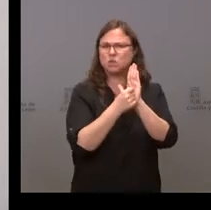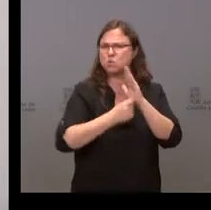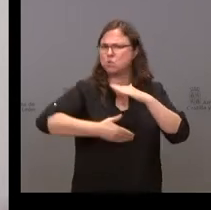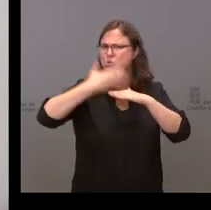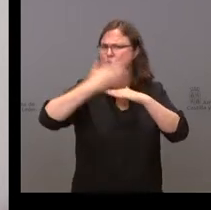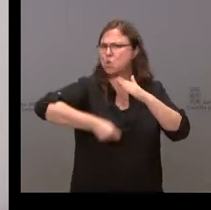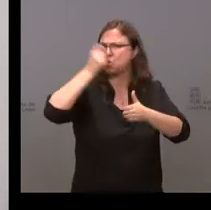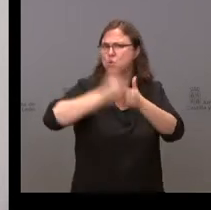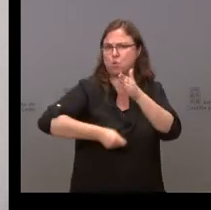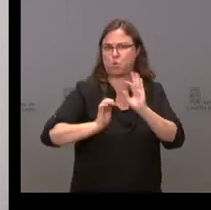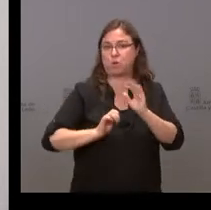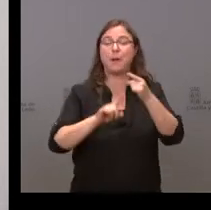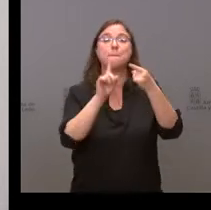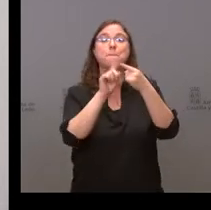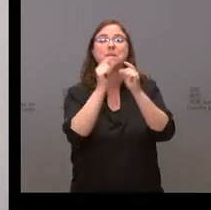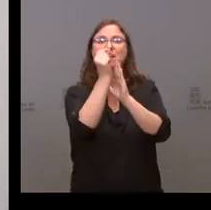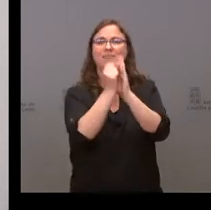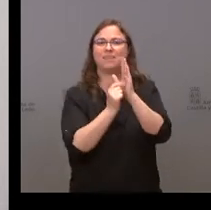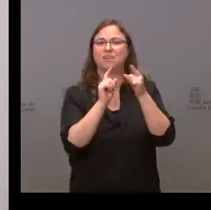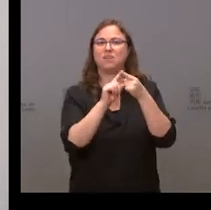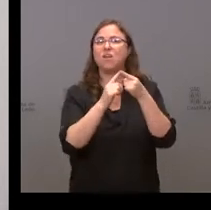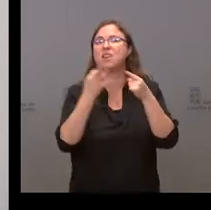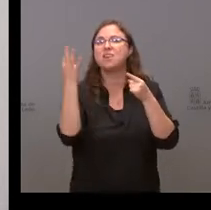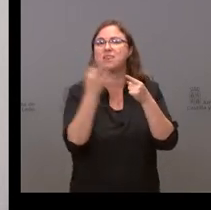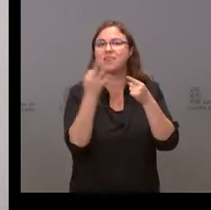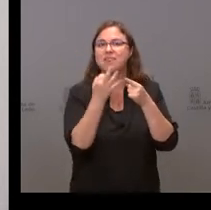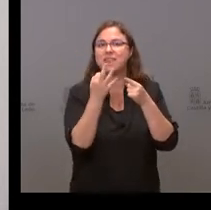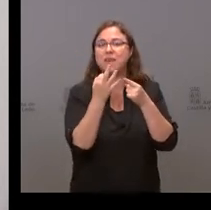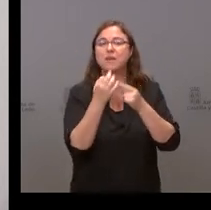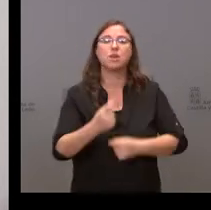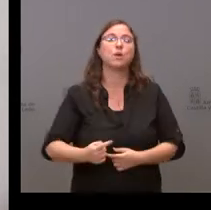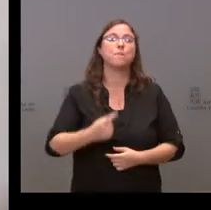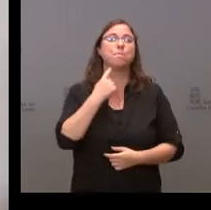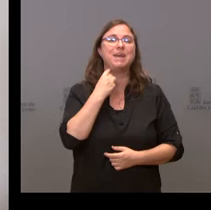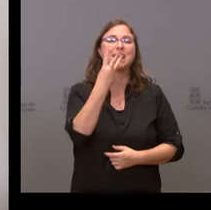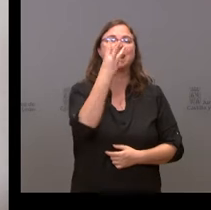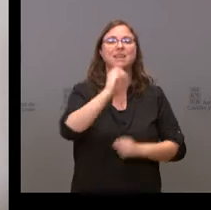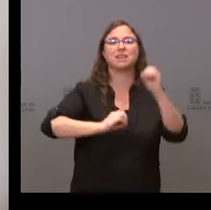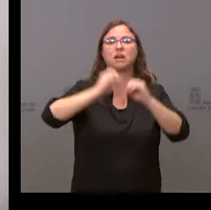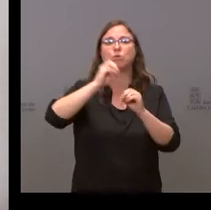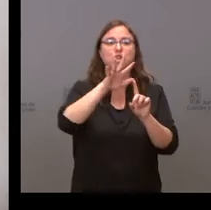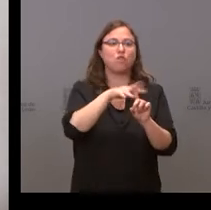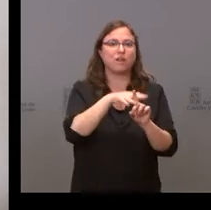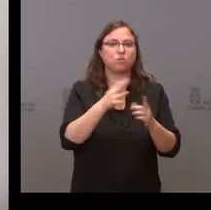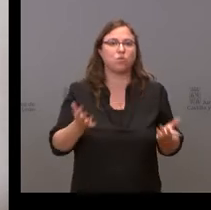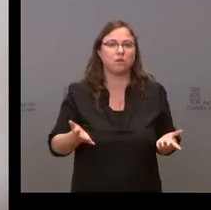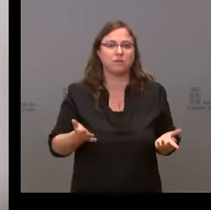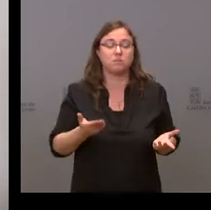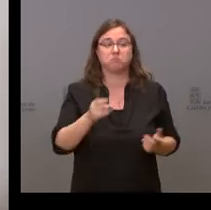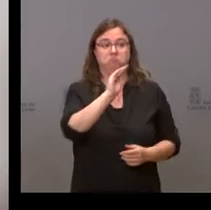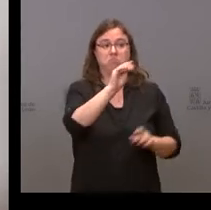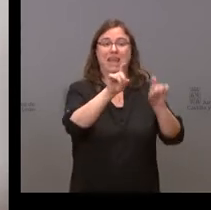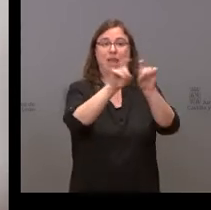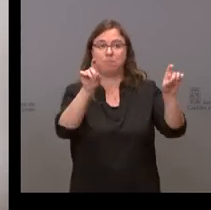muy estrictos. El primero de ellos, tiene que haber perdido el 30% de la facturación. Pedimos que aquellas empresas,